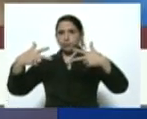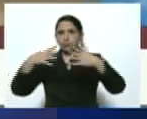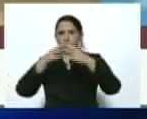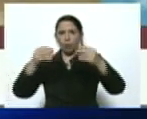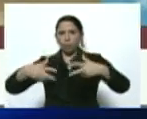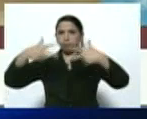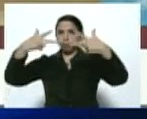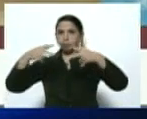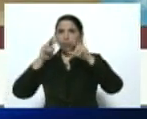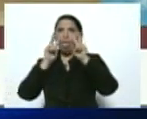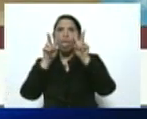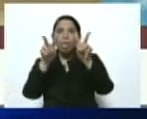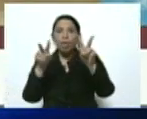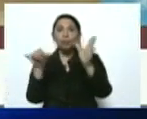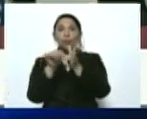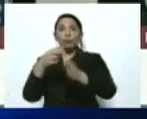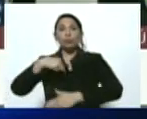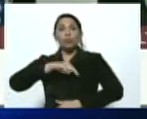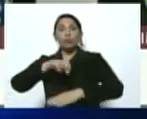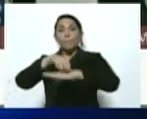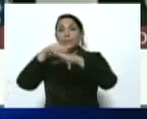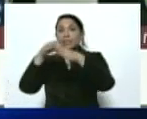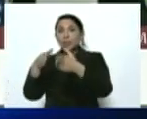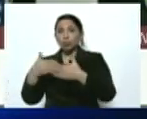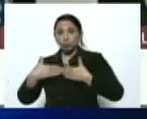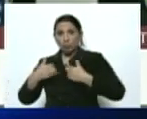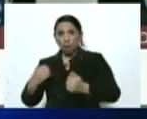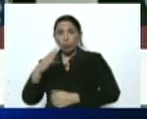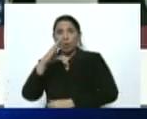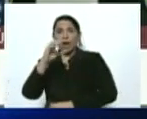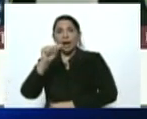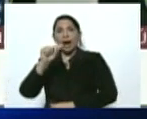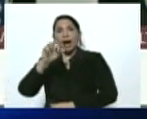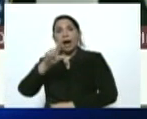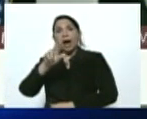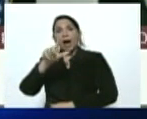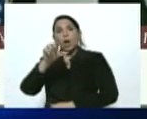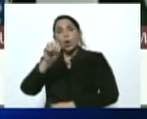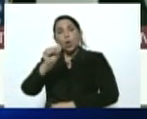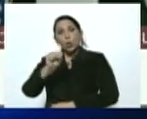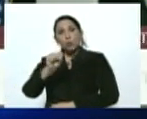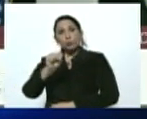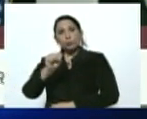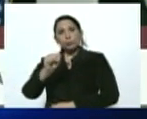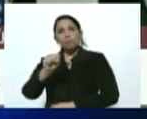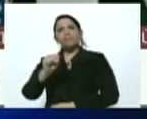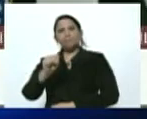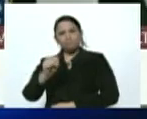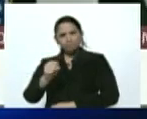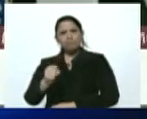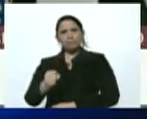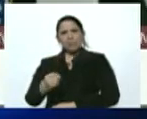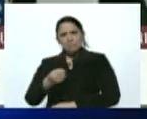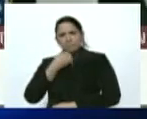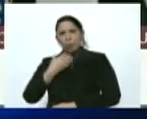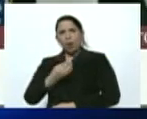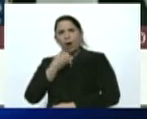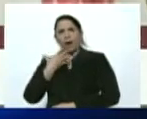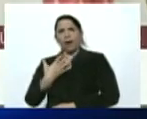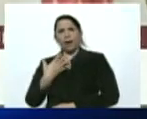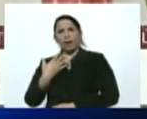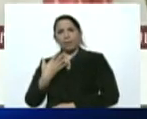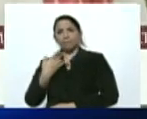donde nuestro ministro del Poder Popular para la Salud tuvo una brillante intervención